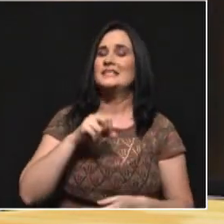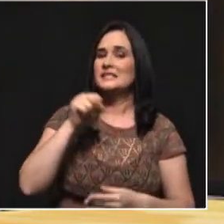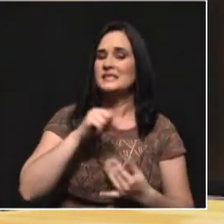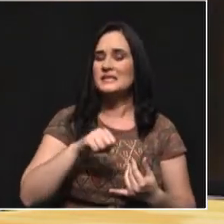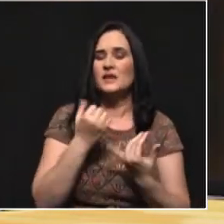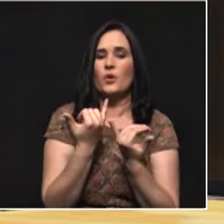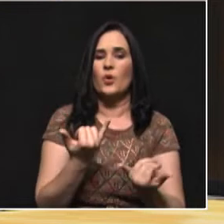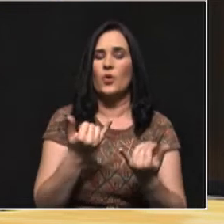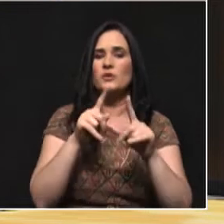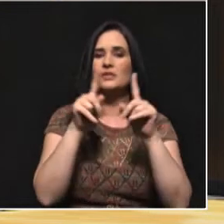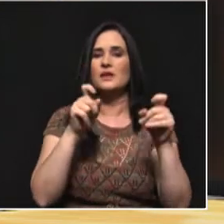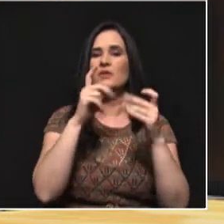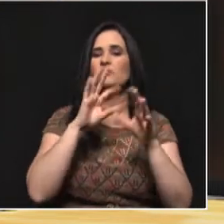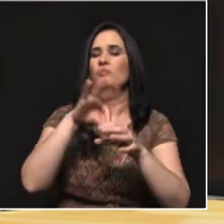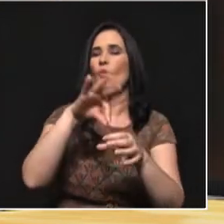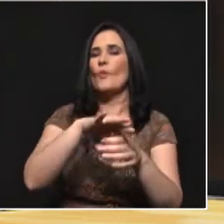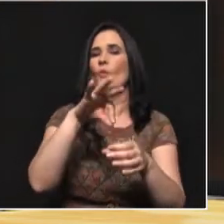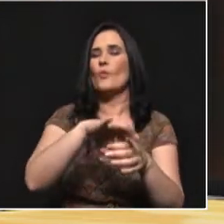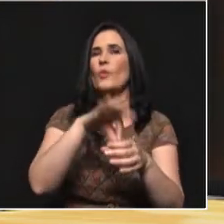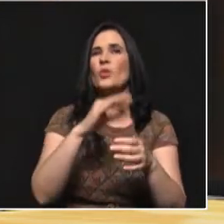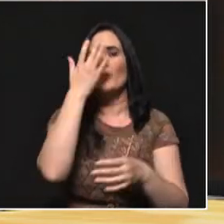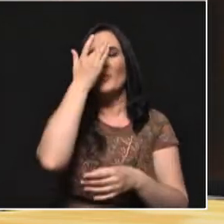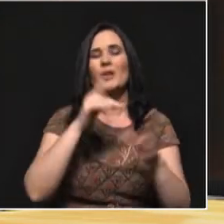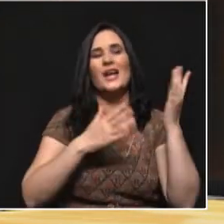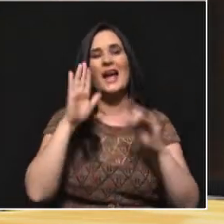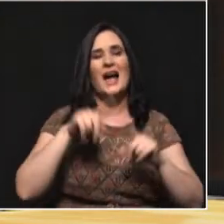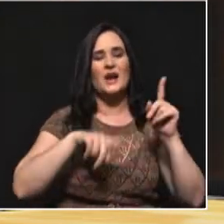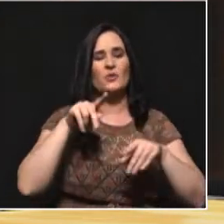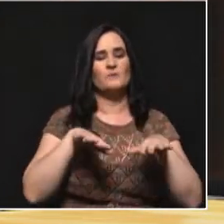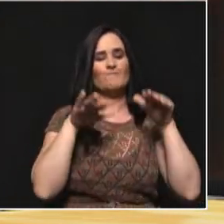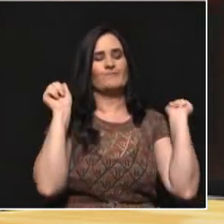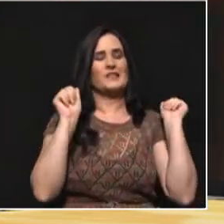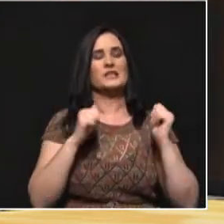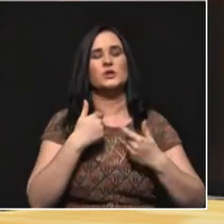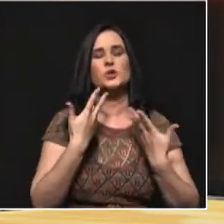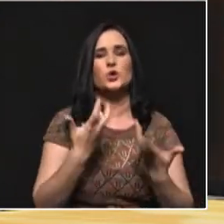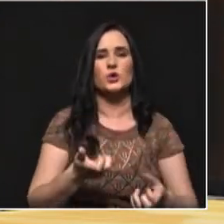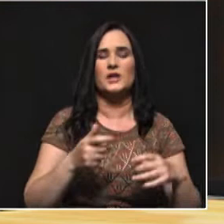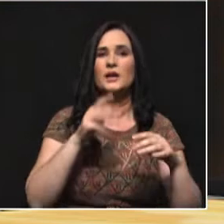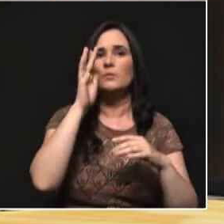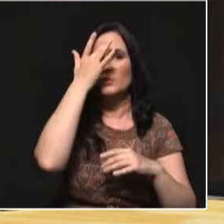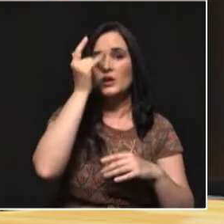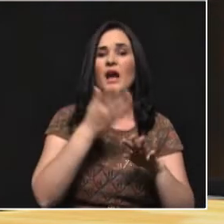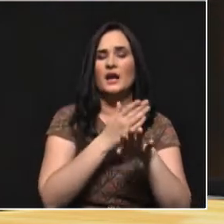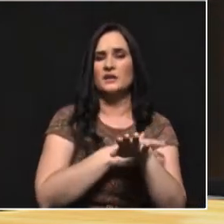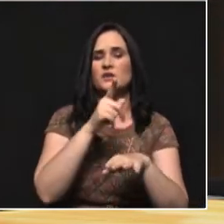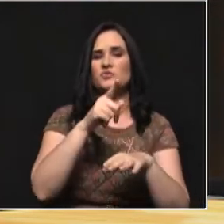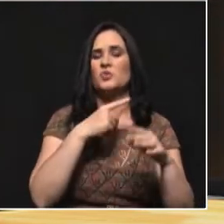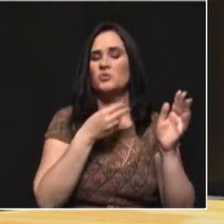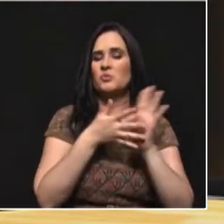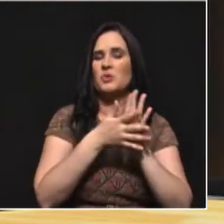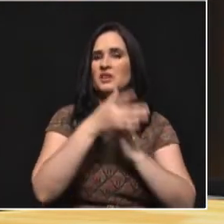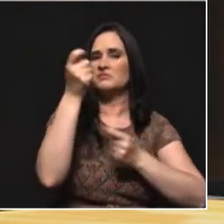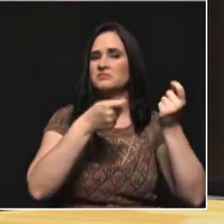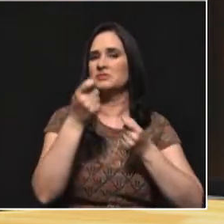un poco del tema del voto, y por qué en Colombia es tan fuerte la abstención. Usted ahorita mencionaba unas cifras, en lo que va del